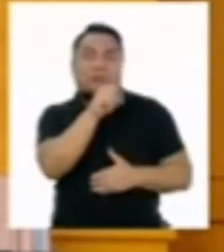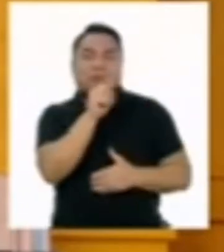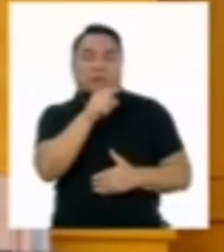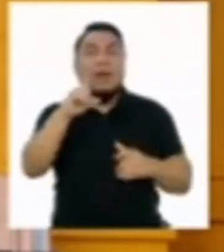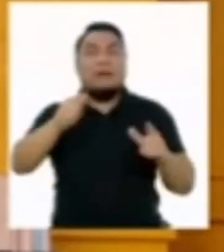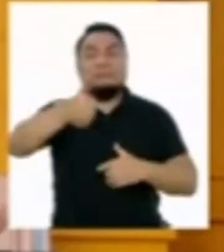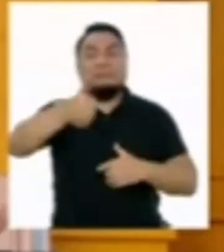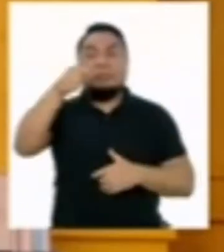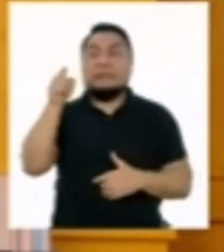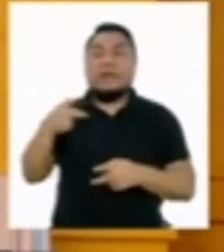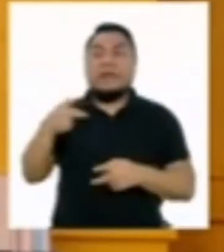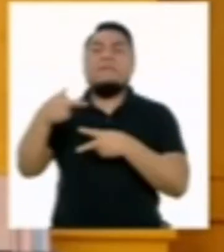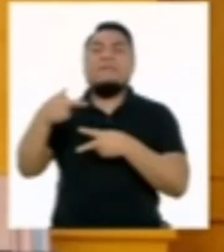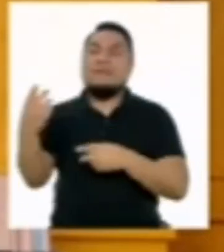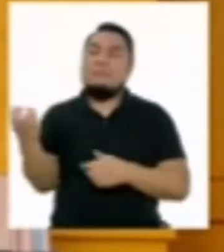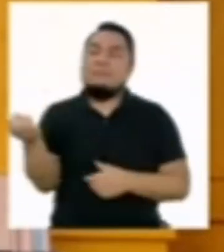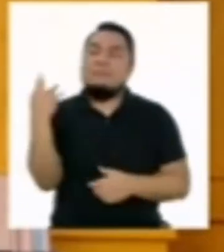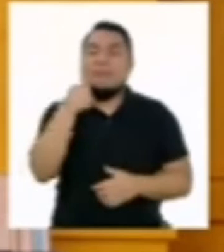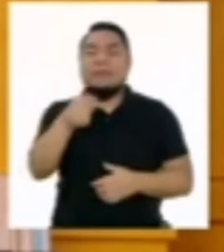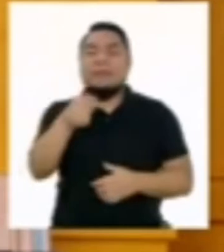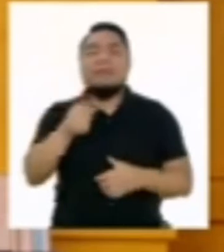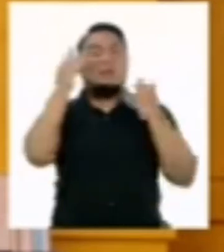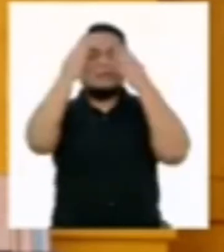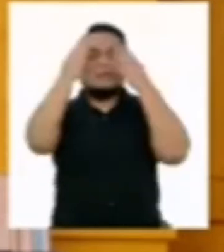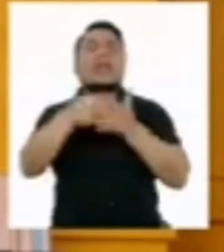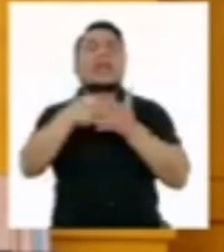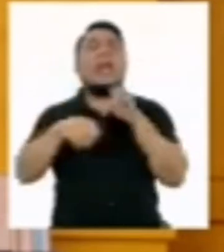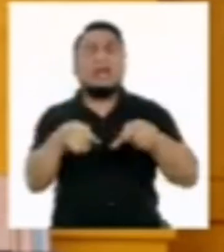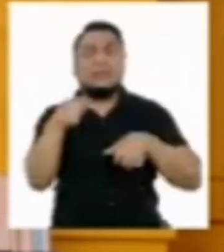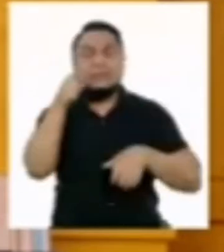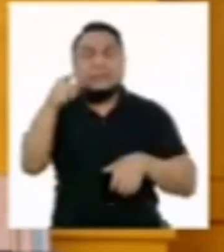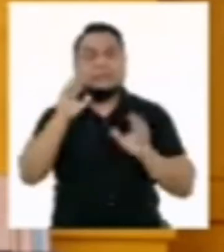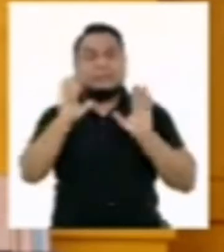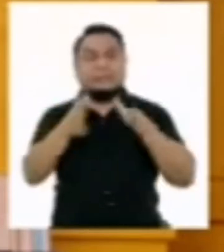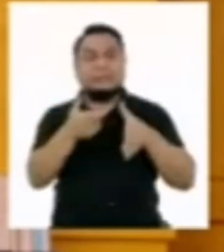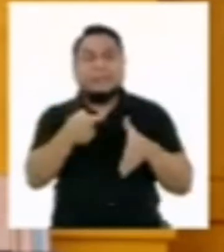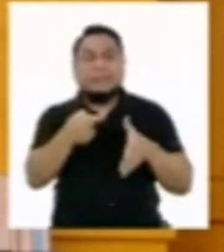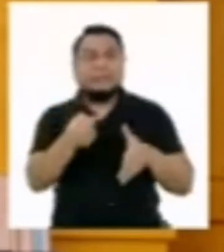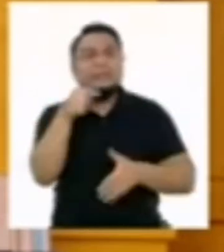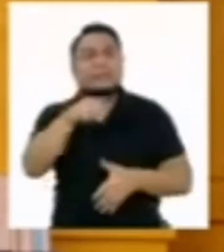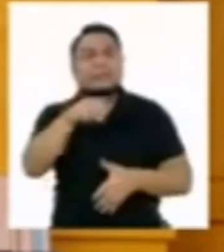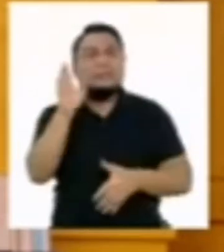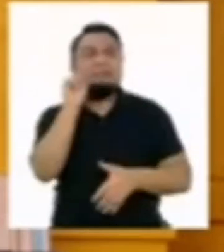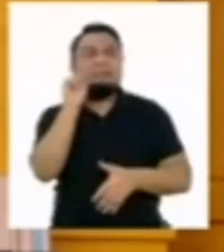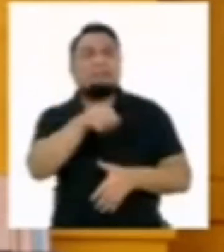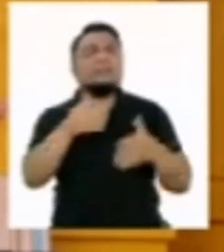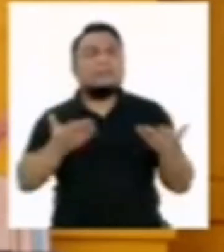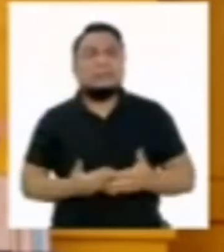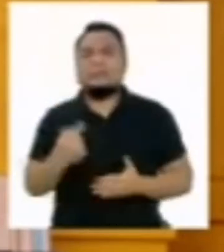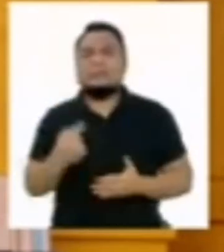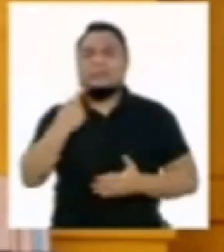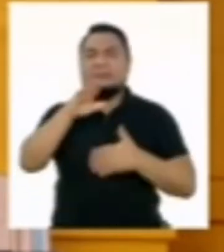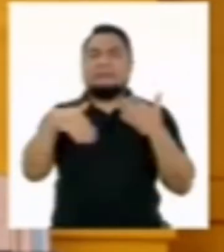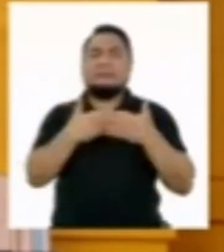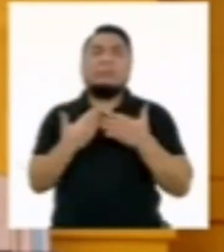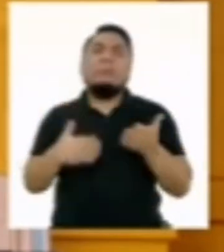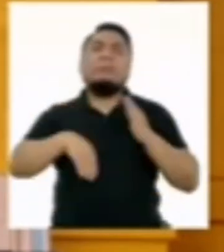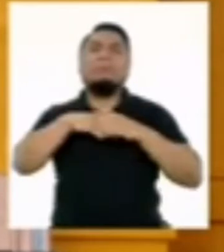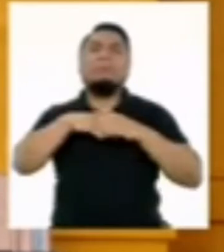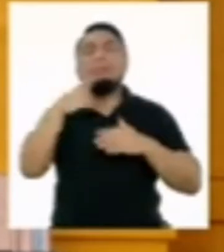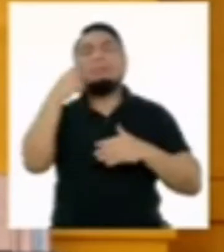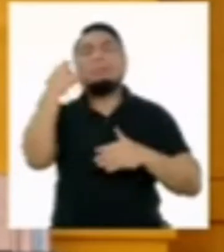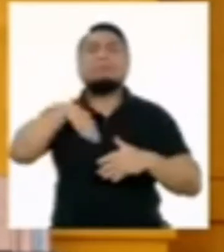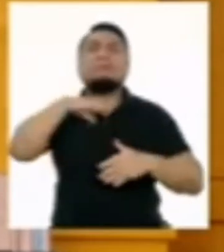A ellas, un vecino les había comentado que no sabían qué hacer para que dejen de botar basura en esa zona. Que ya habían tenido hasta